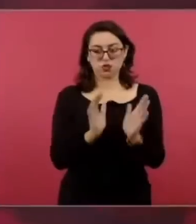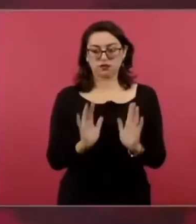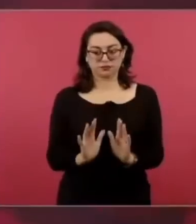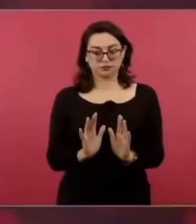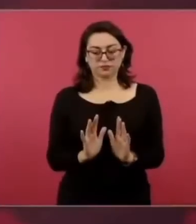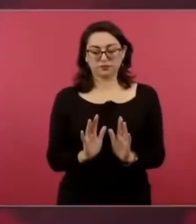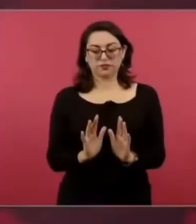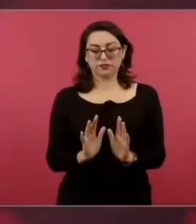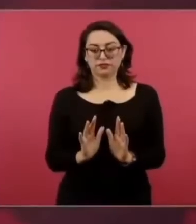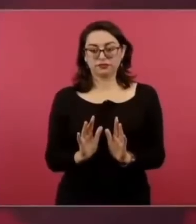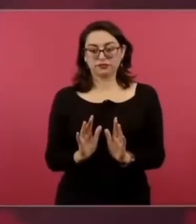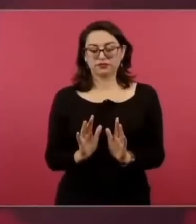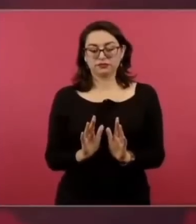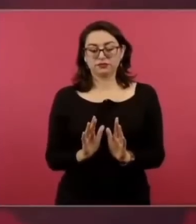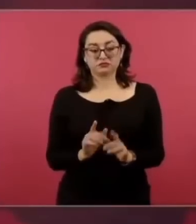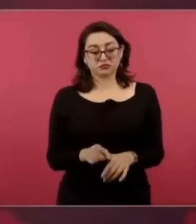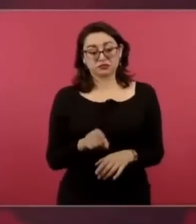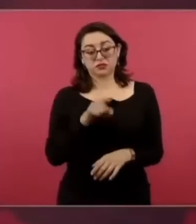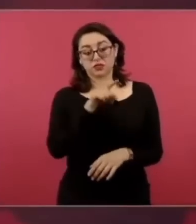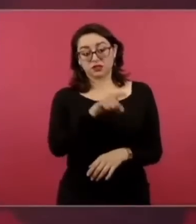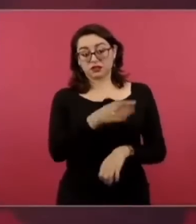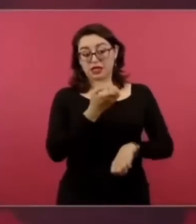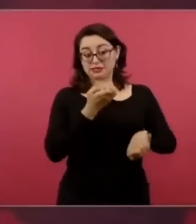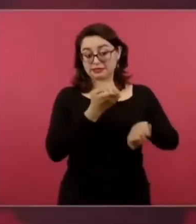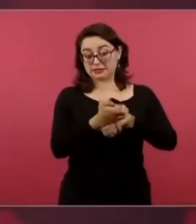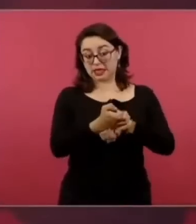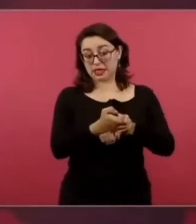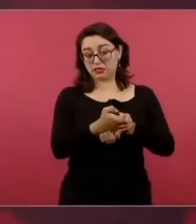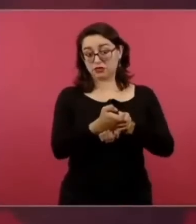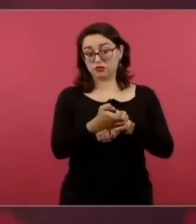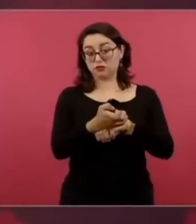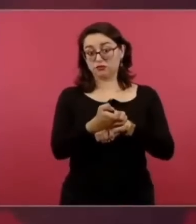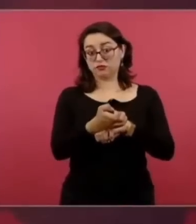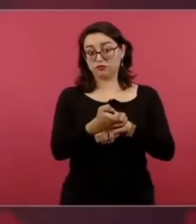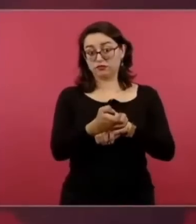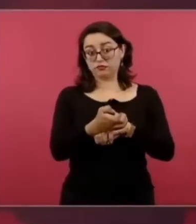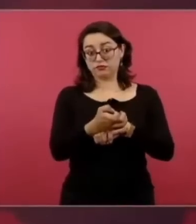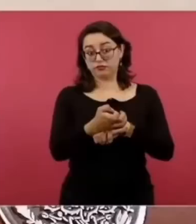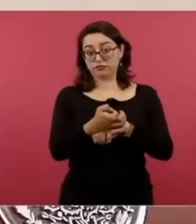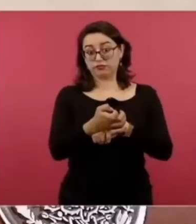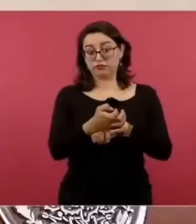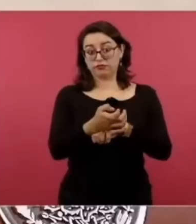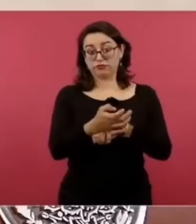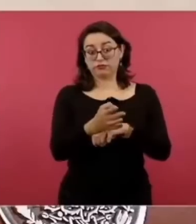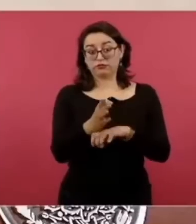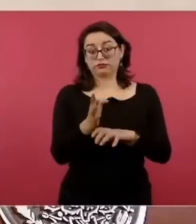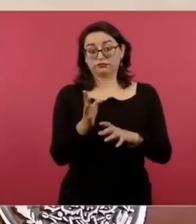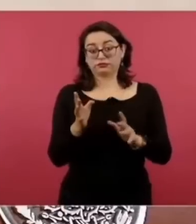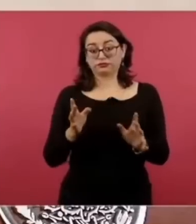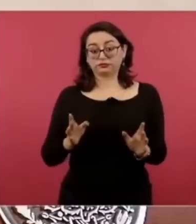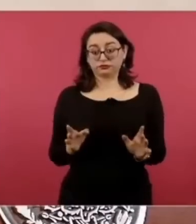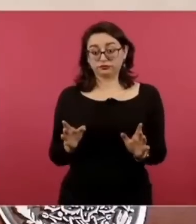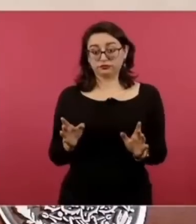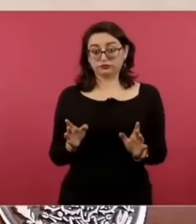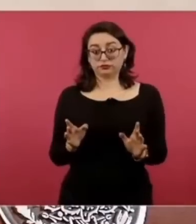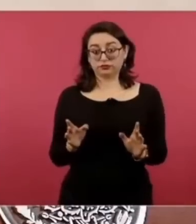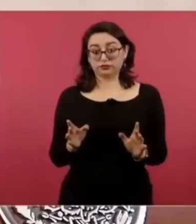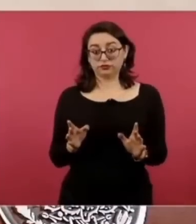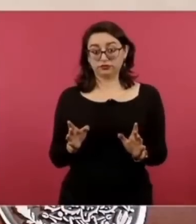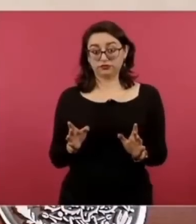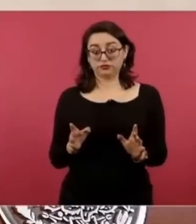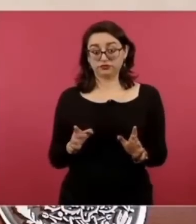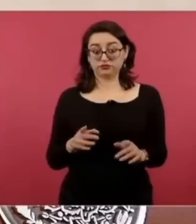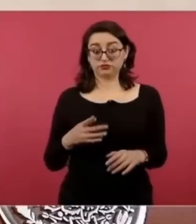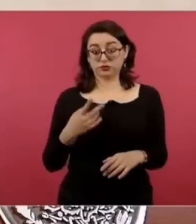de que se trate, que no es el caso, de un